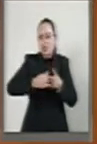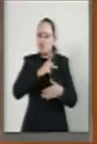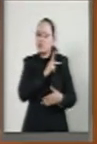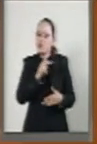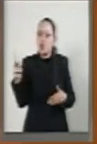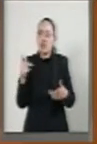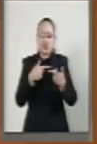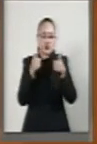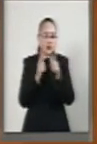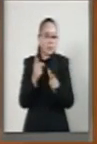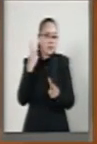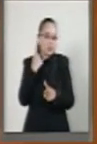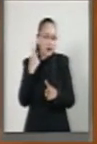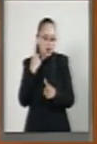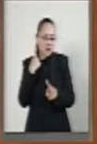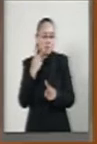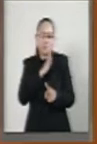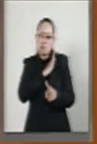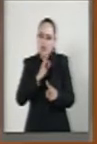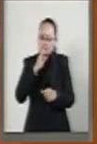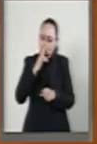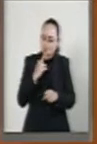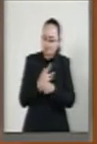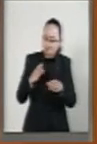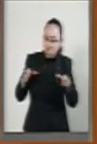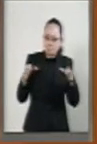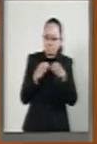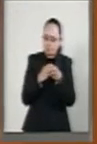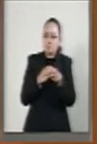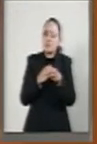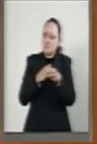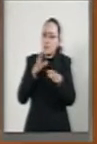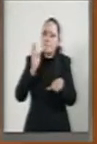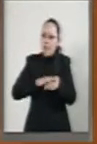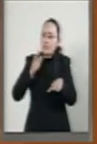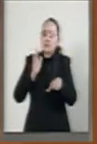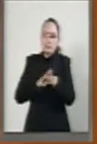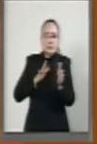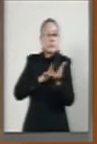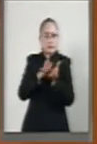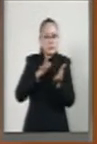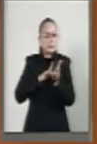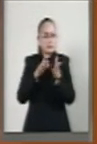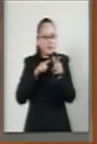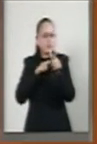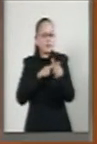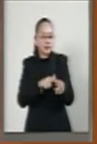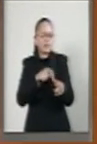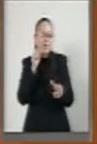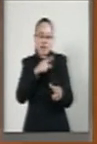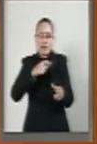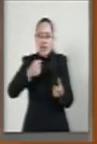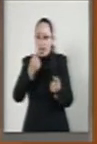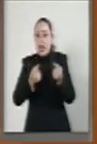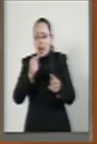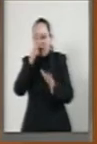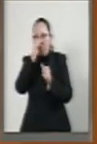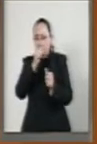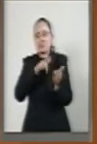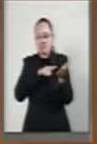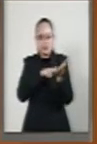todos los grupos parlamentarios responsablemente seguiremos apoyando los que hemos estado de acuerdo en ella.